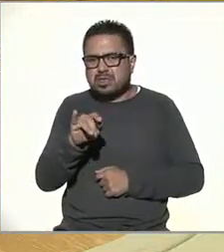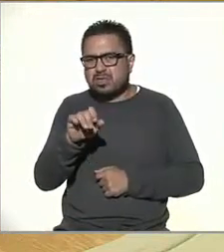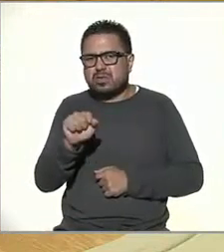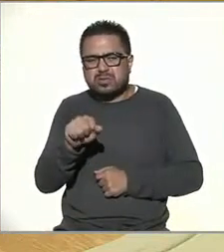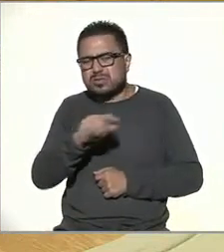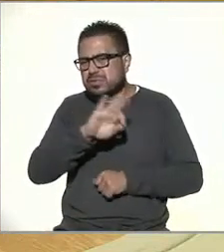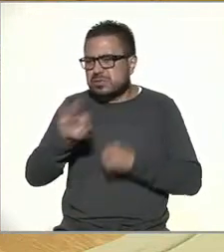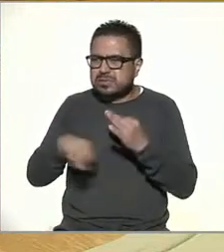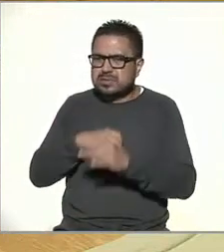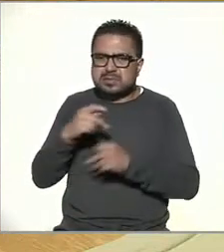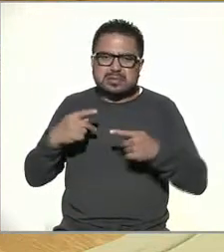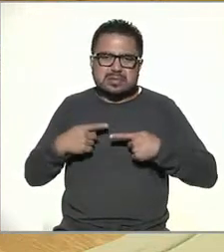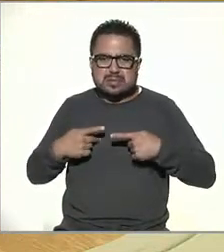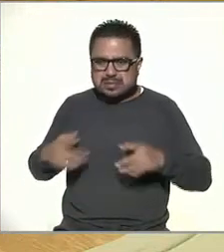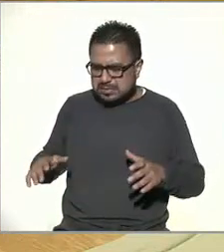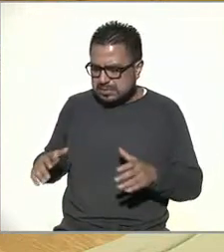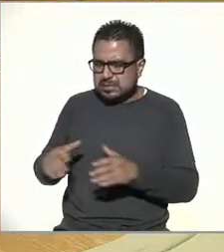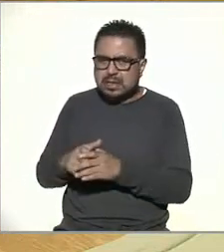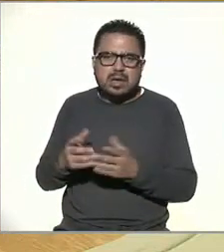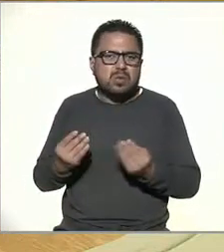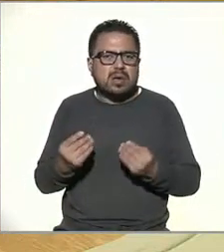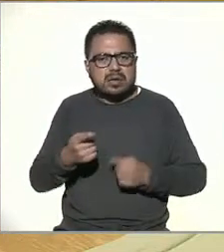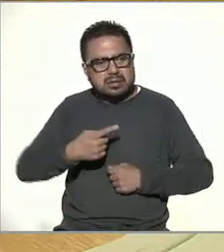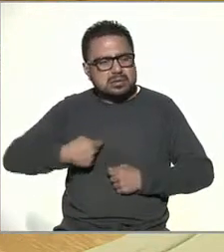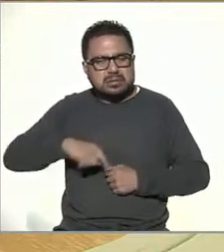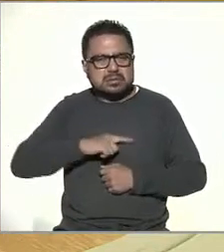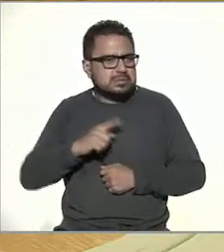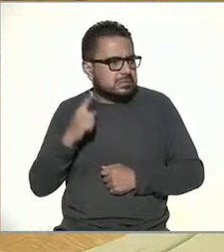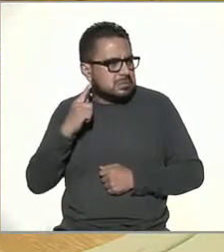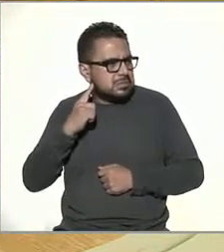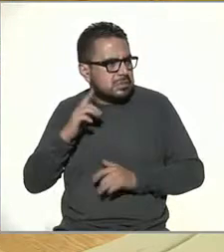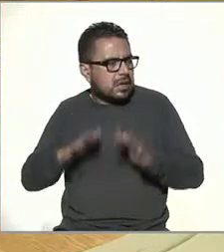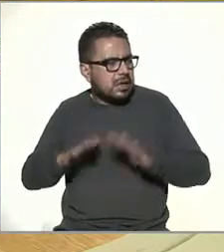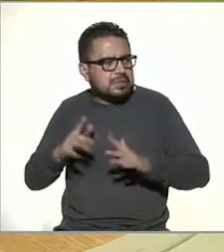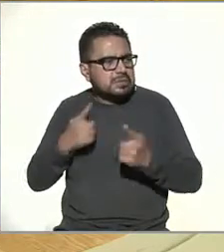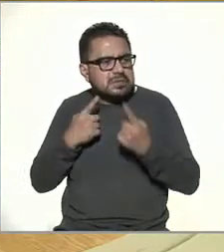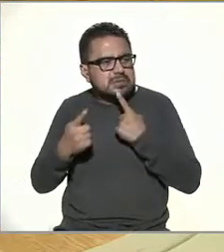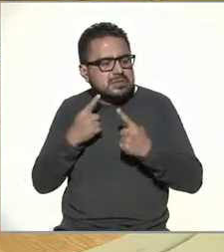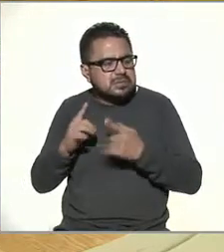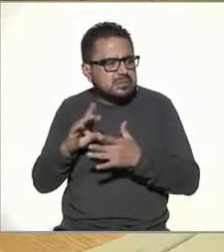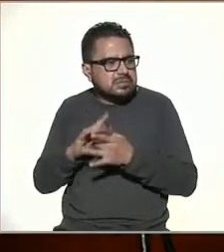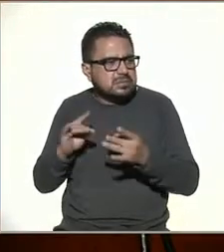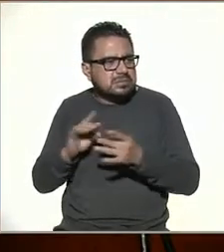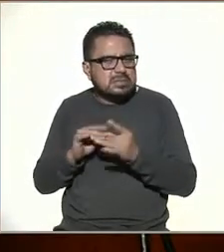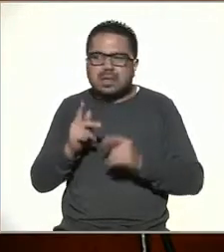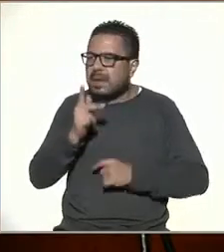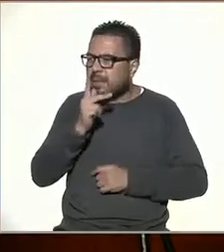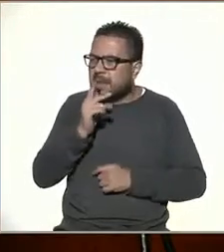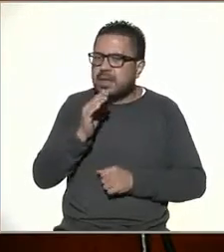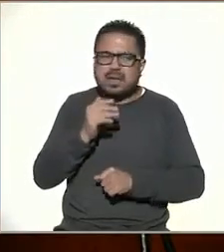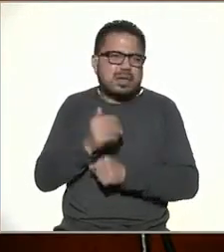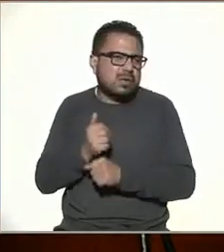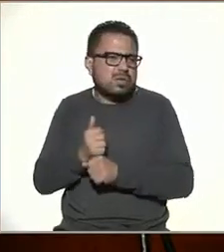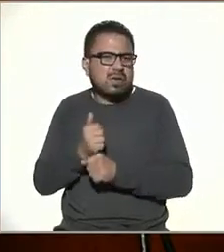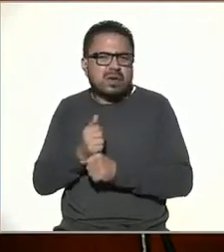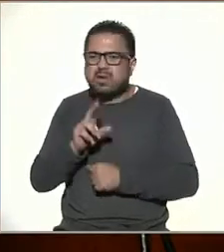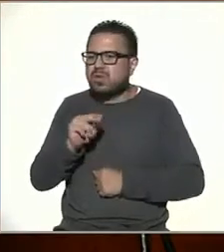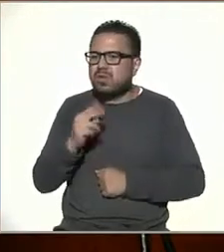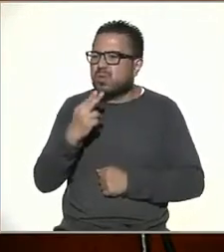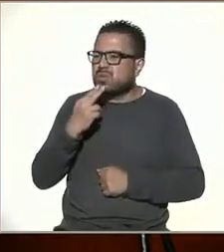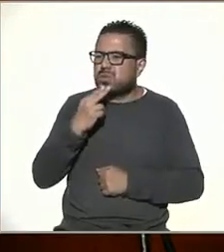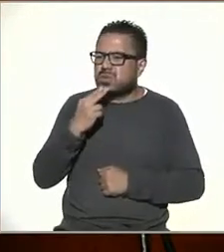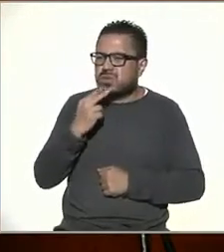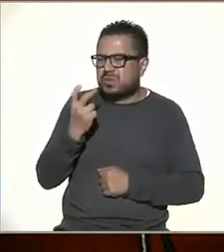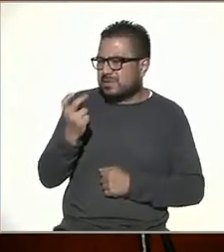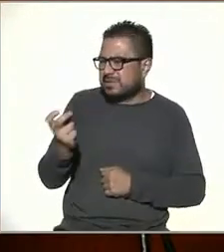tabúes que tenían esta generación. ¿Cuántos de nosotros no escuchábamos a veces en conversaciones a padres, abuelitos, decir, no utilices